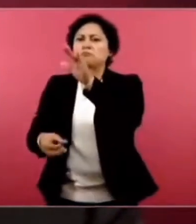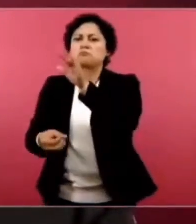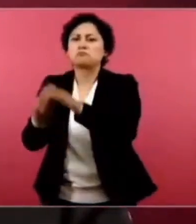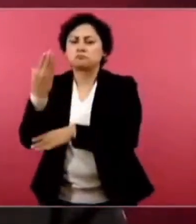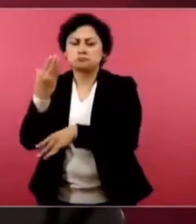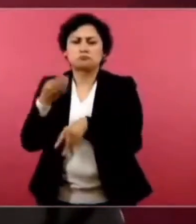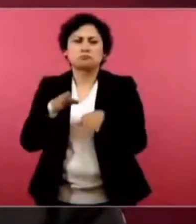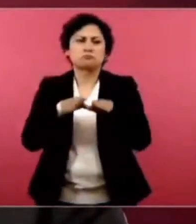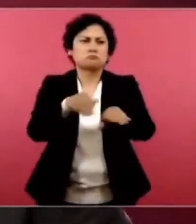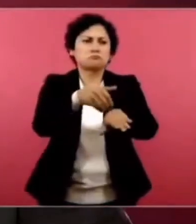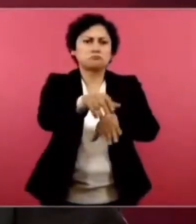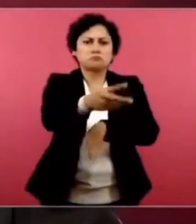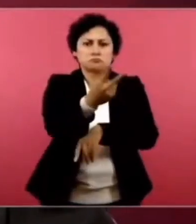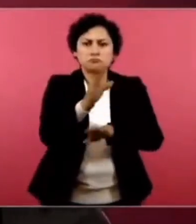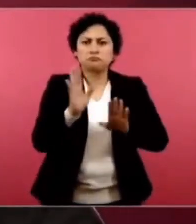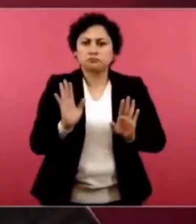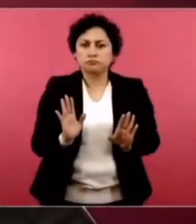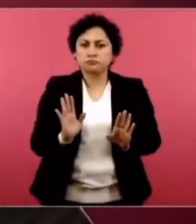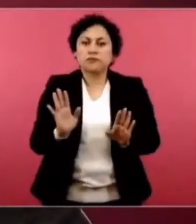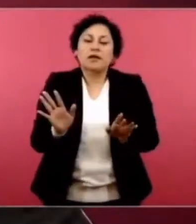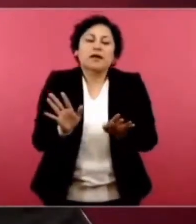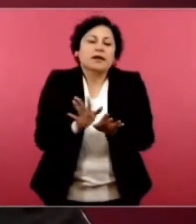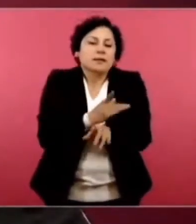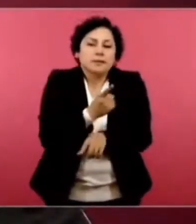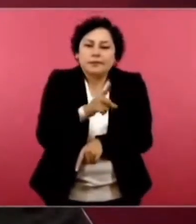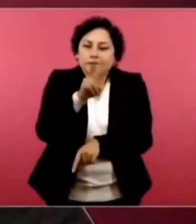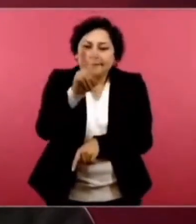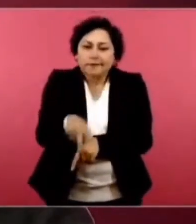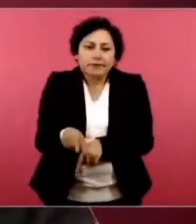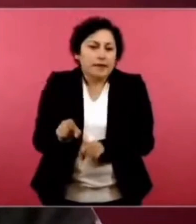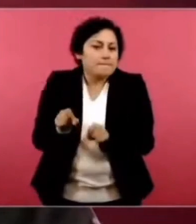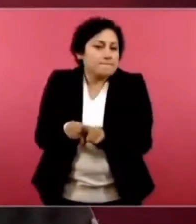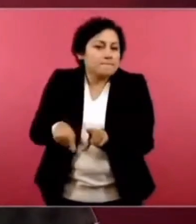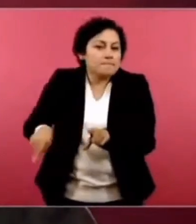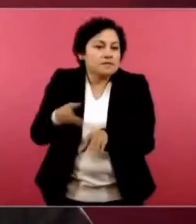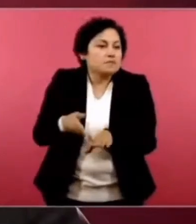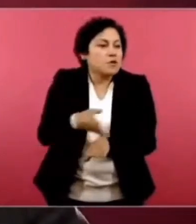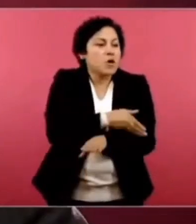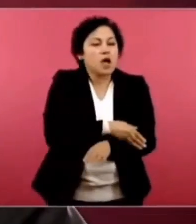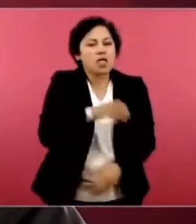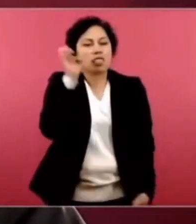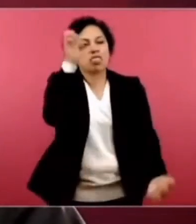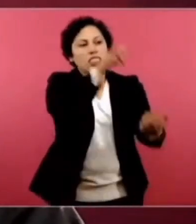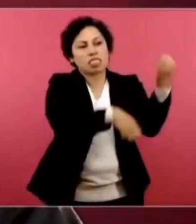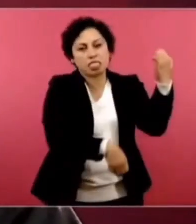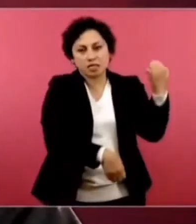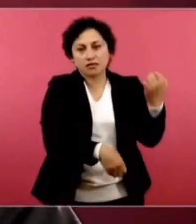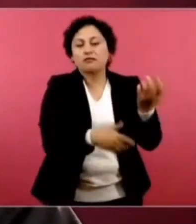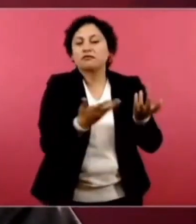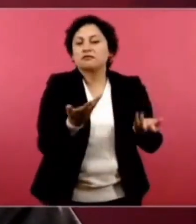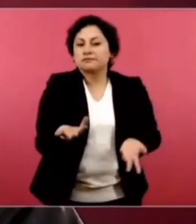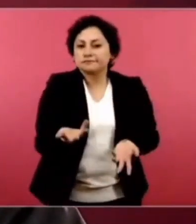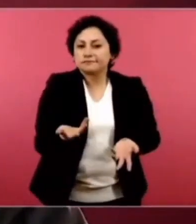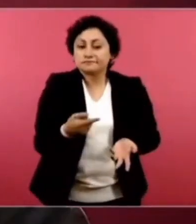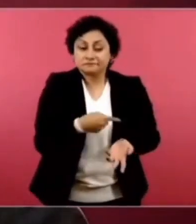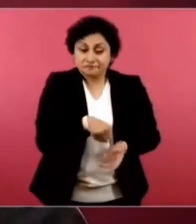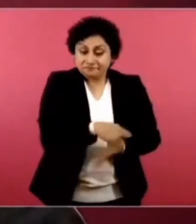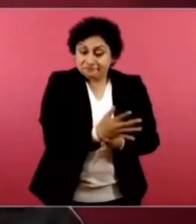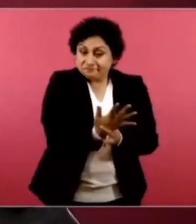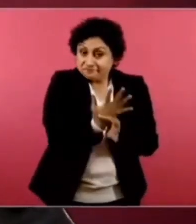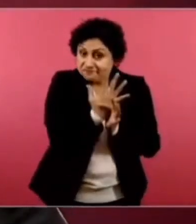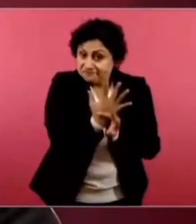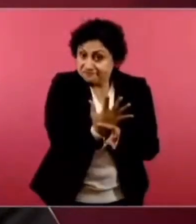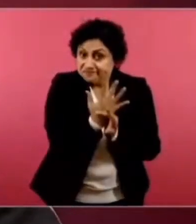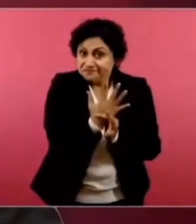para hacer el negocio, para llevar a cabo el atraco, de que no se